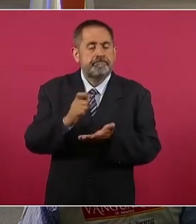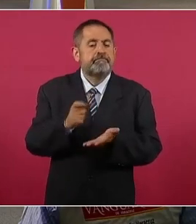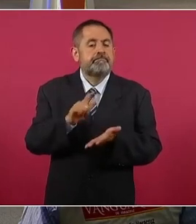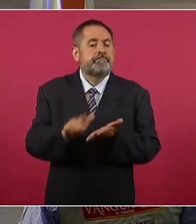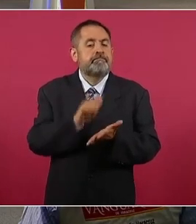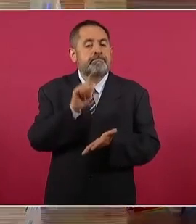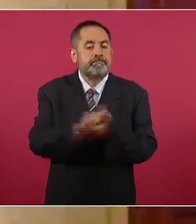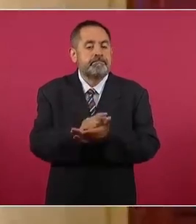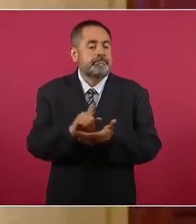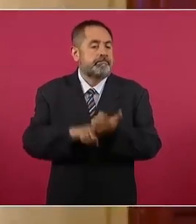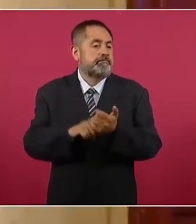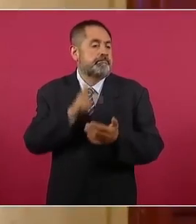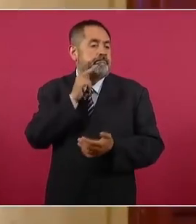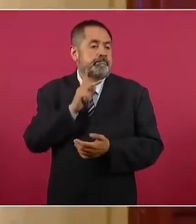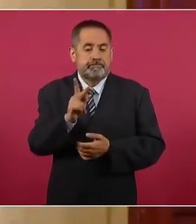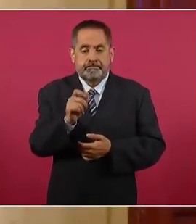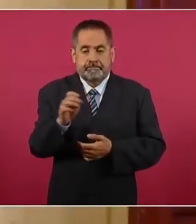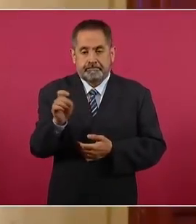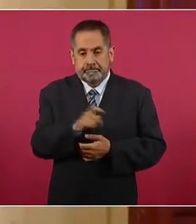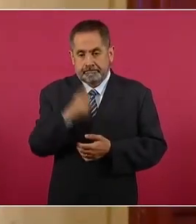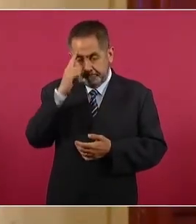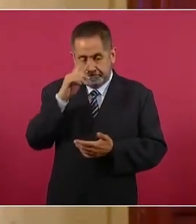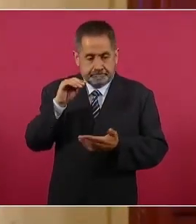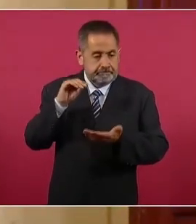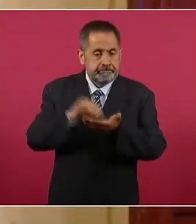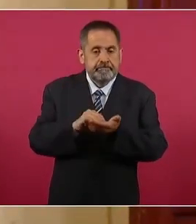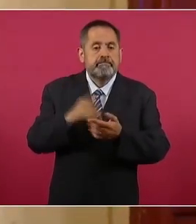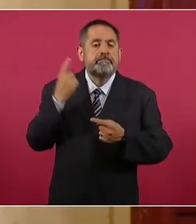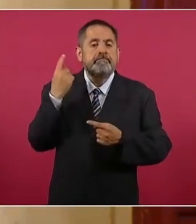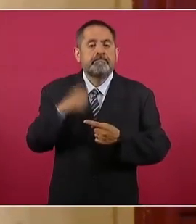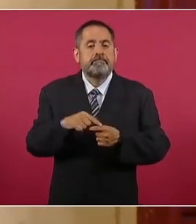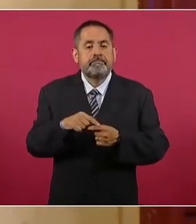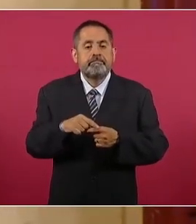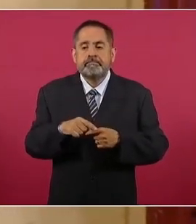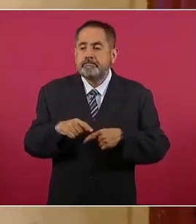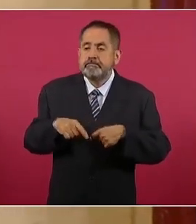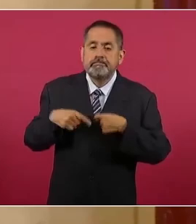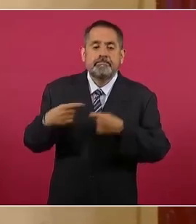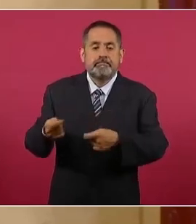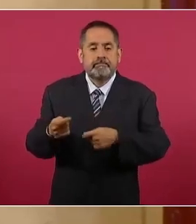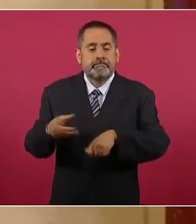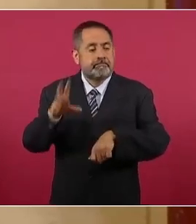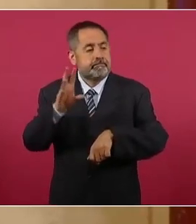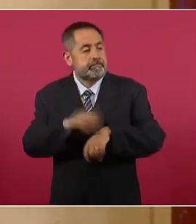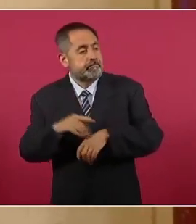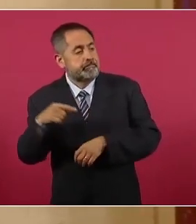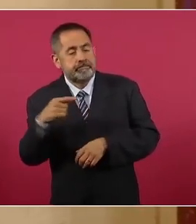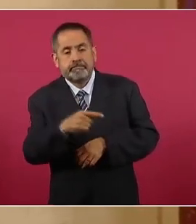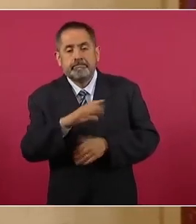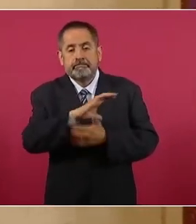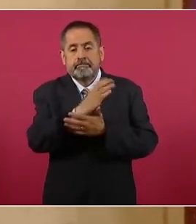de Petróleos Mexicanos para dar lugar al otorgamiento de contratos